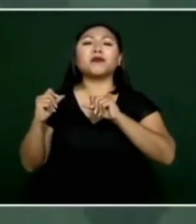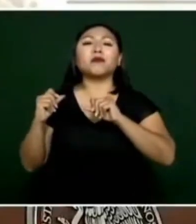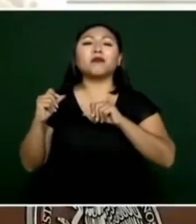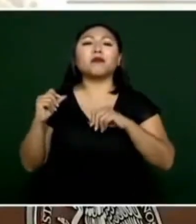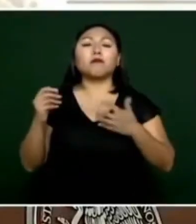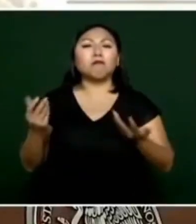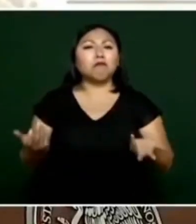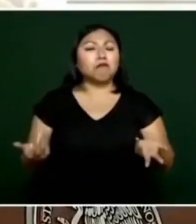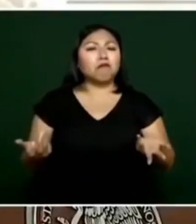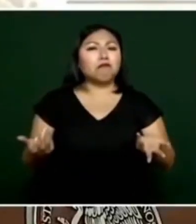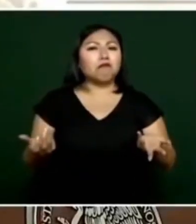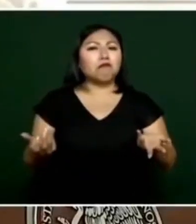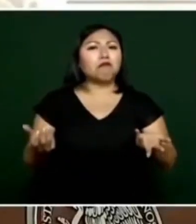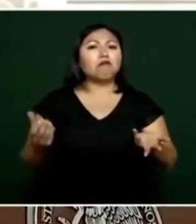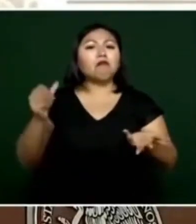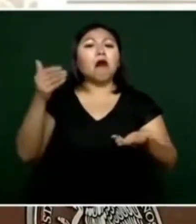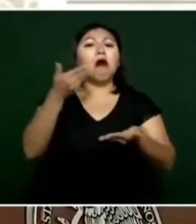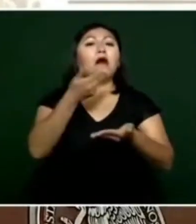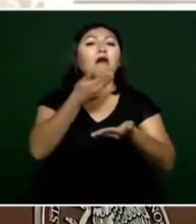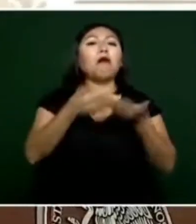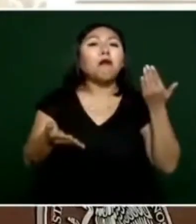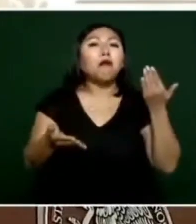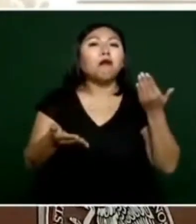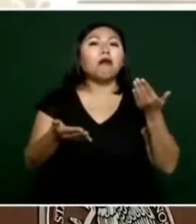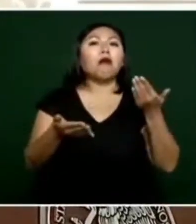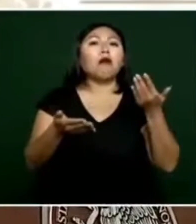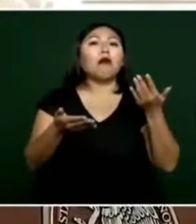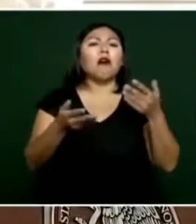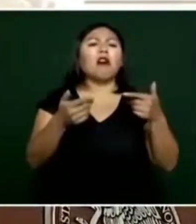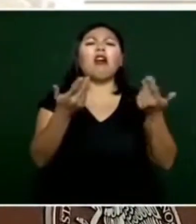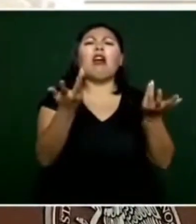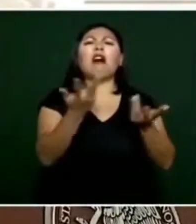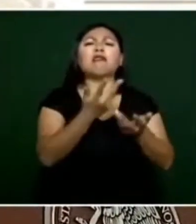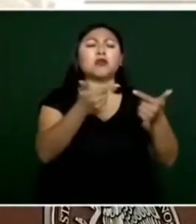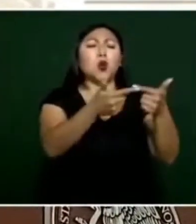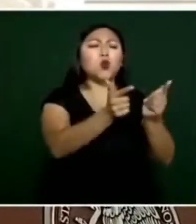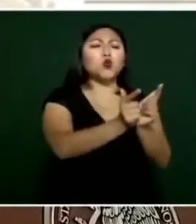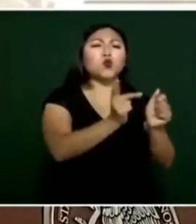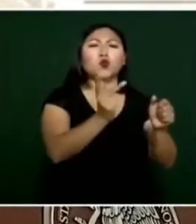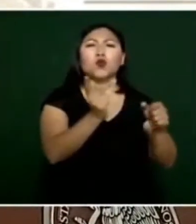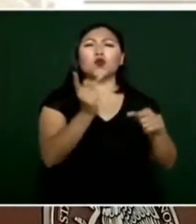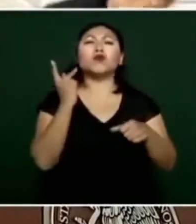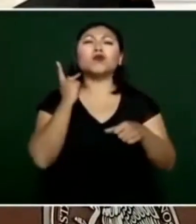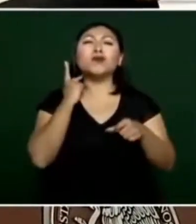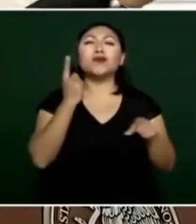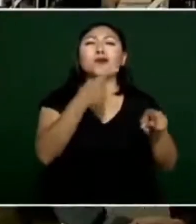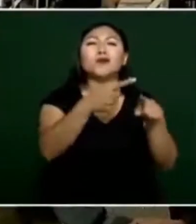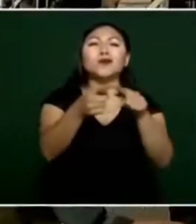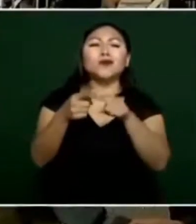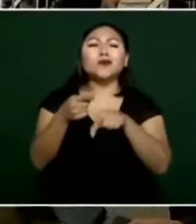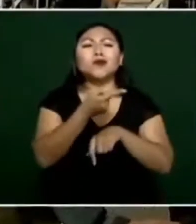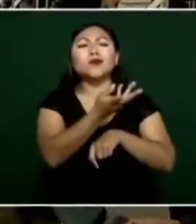caso de algunos partidos se hacen encuestas ver quién está mejor